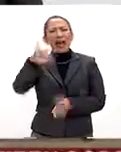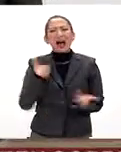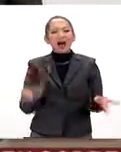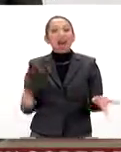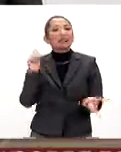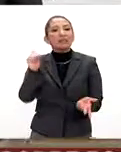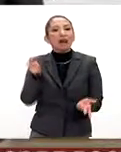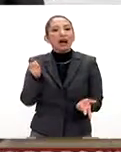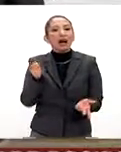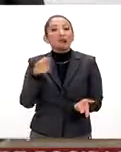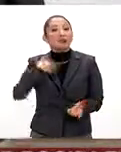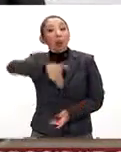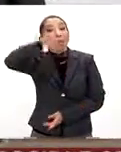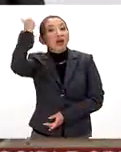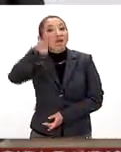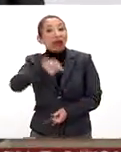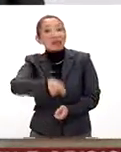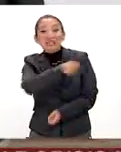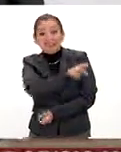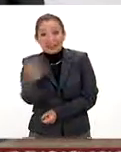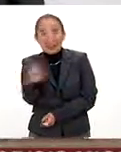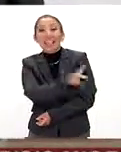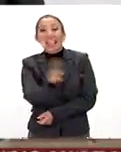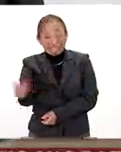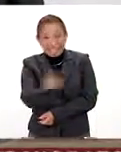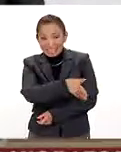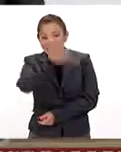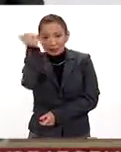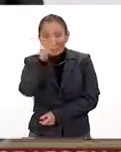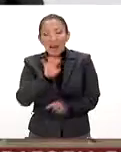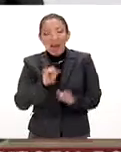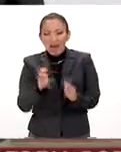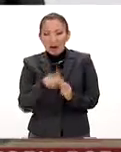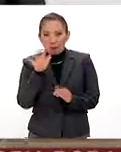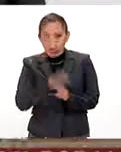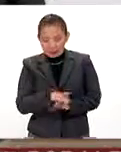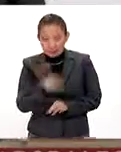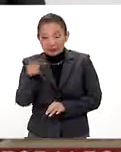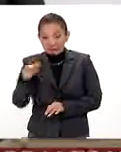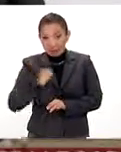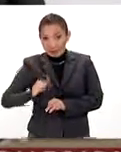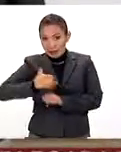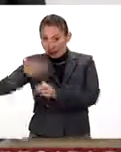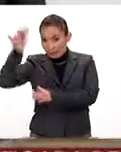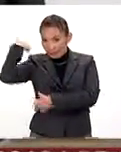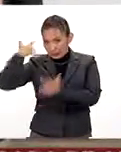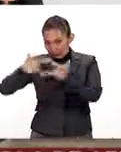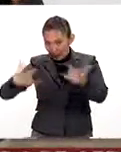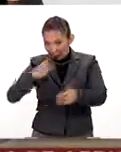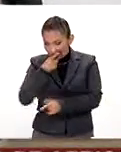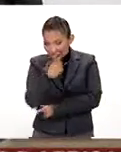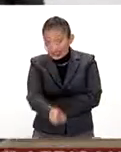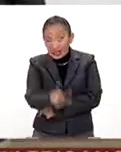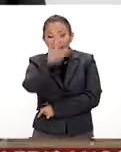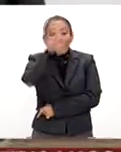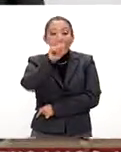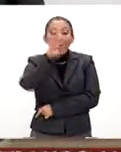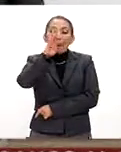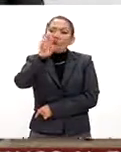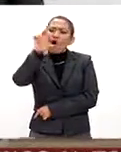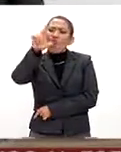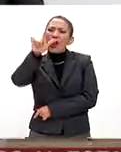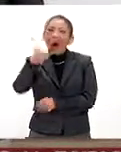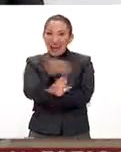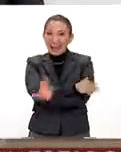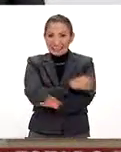algo que nos están preguntando? La explicación es aún más filosófica. Cuenta la leyenda que la bola, en